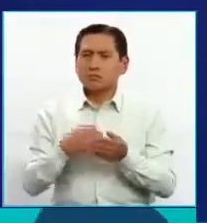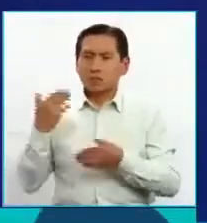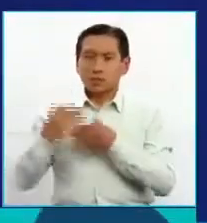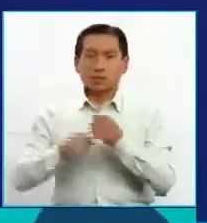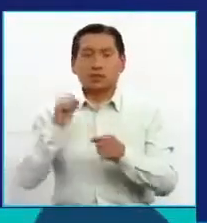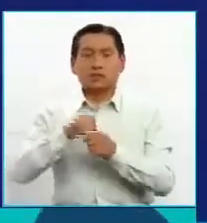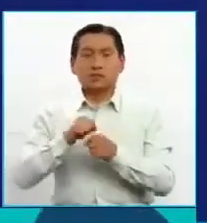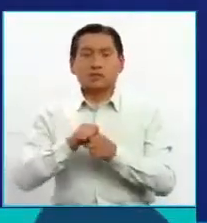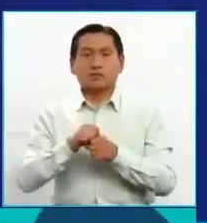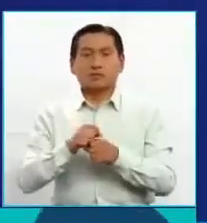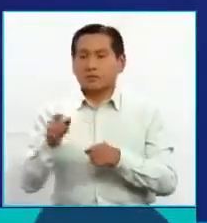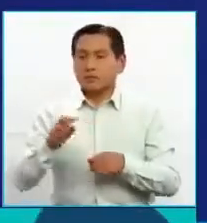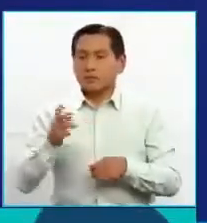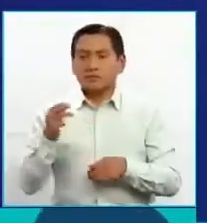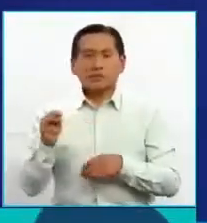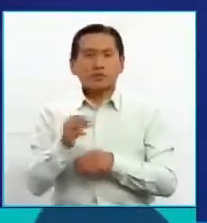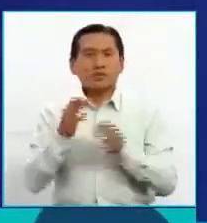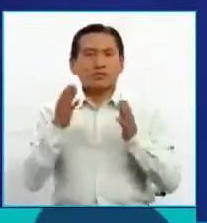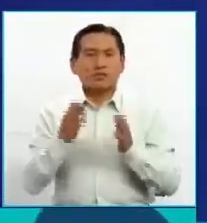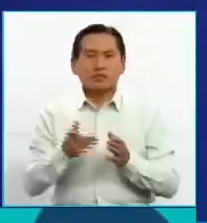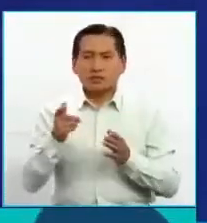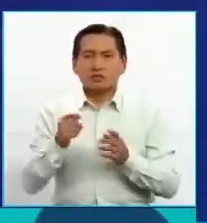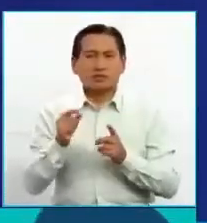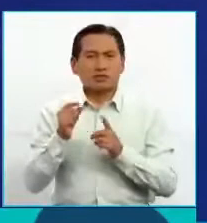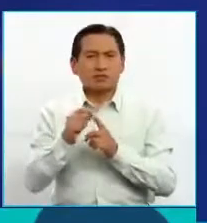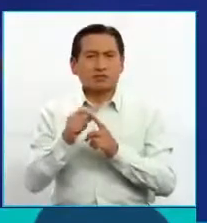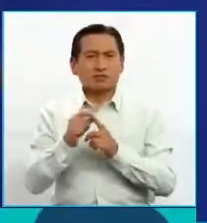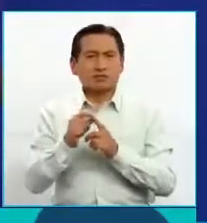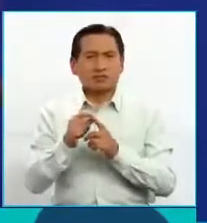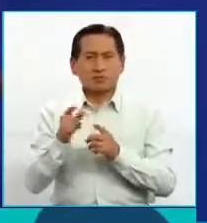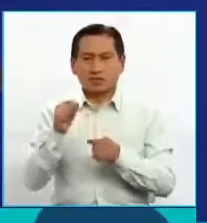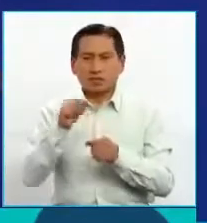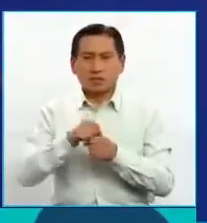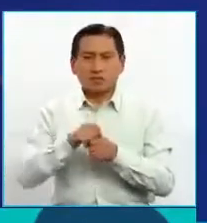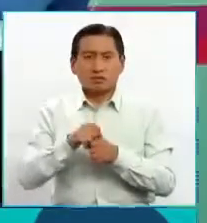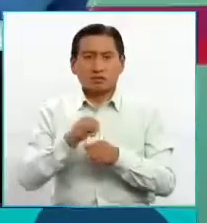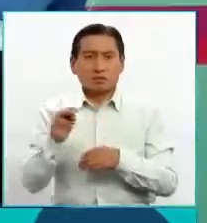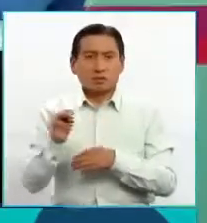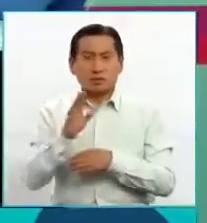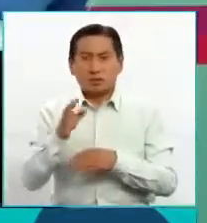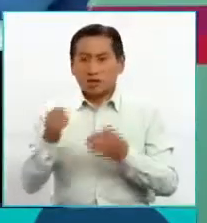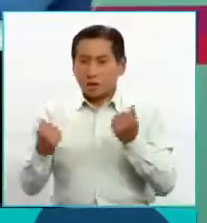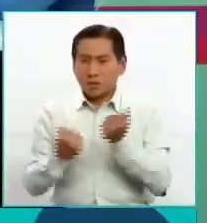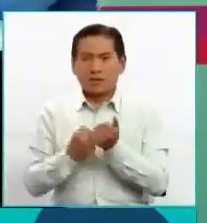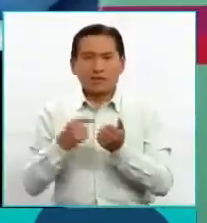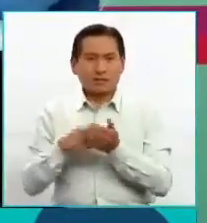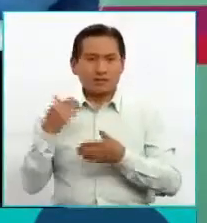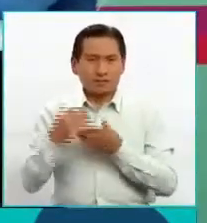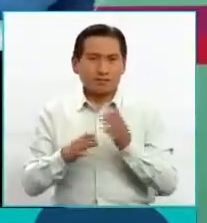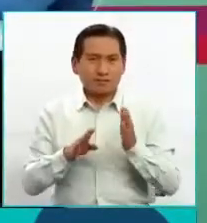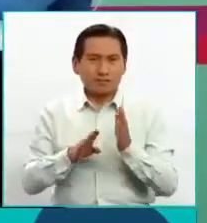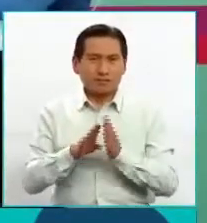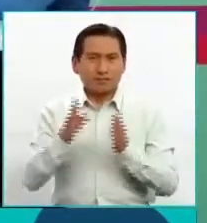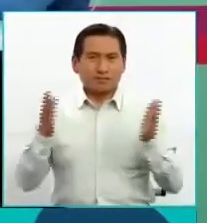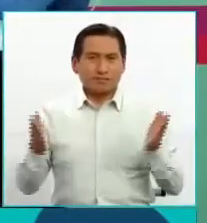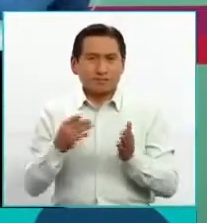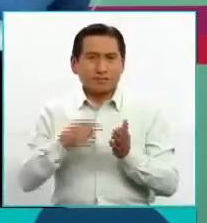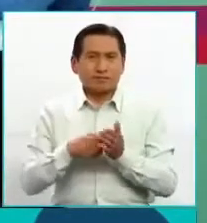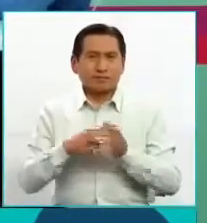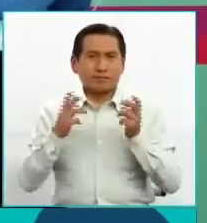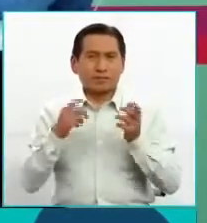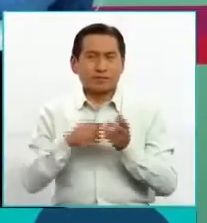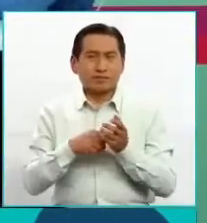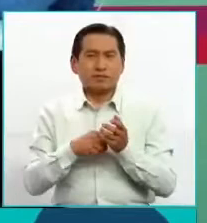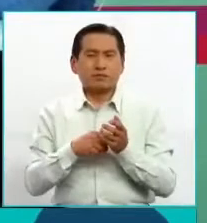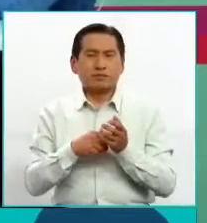el viceministro ya nos ha adelantado algunos de los términos que estaban trabajando como ministerio para apoyar en este proceso de reactivación en el ámbito